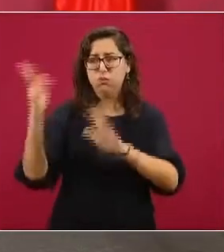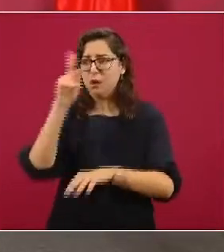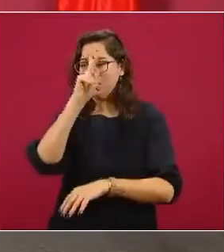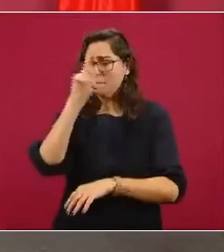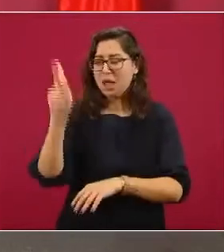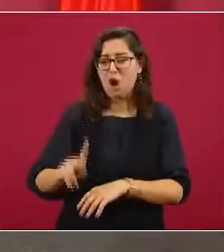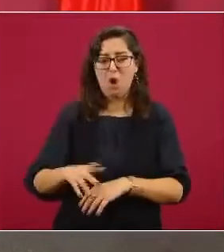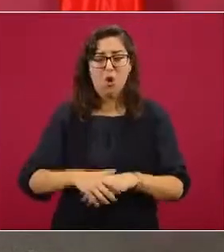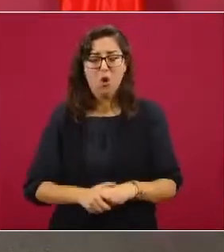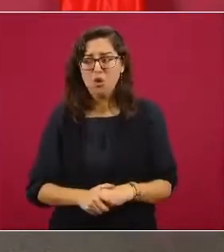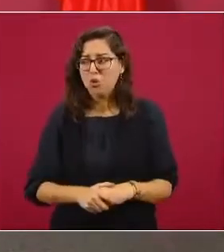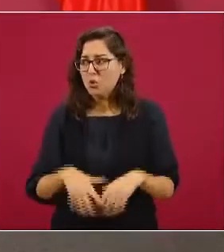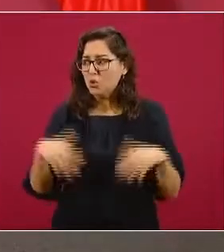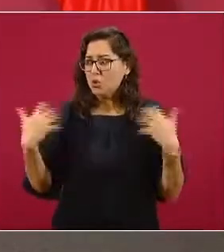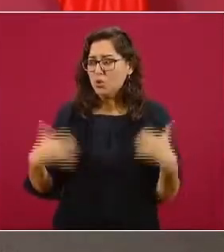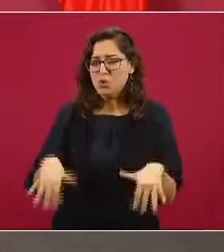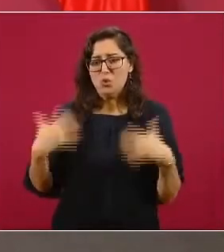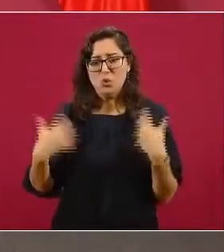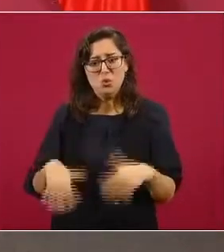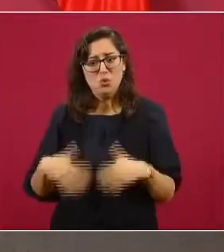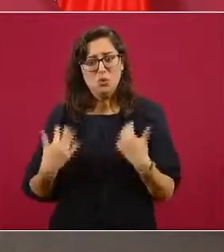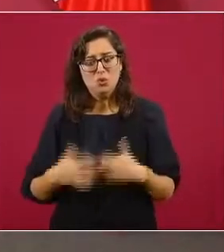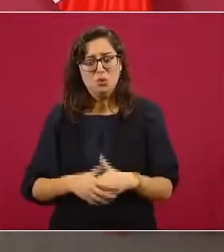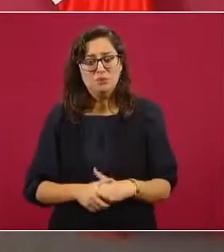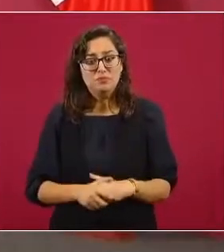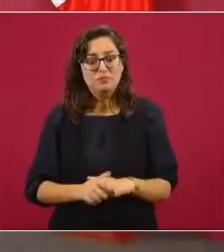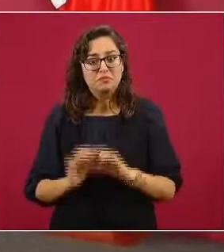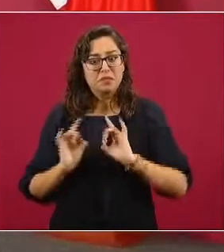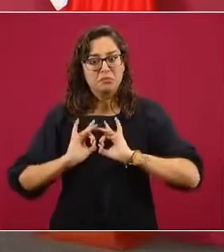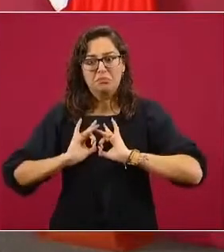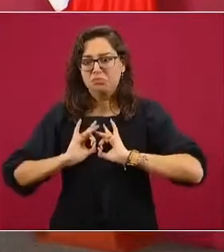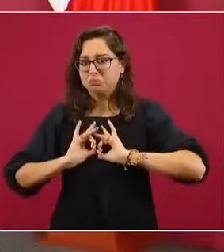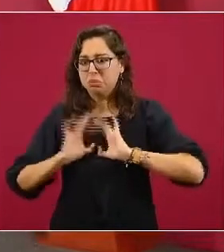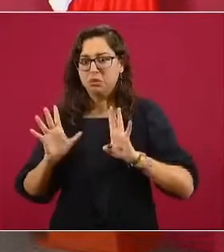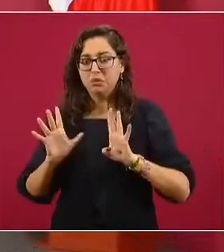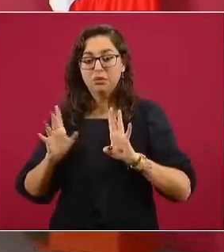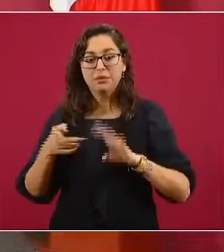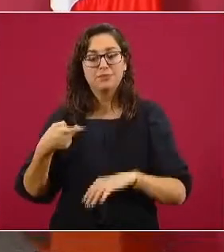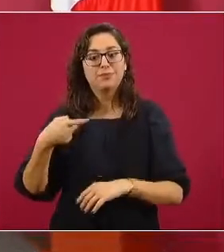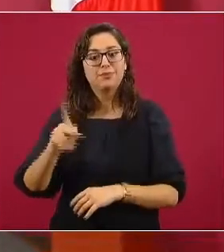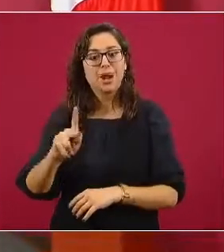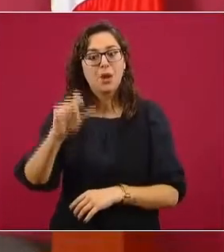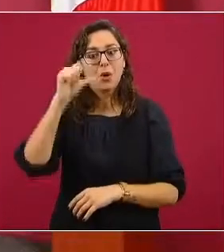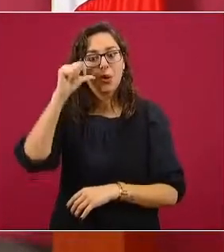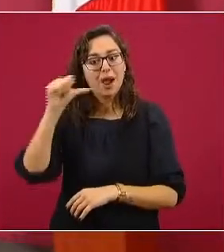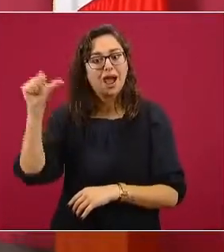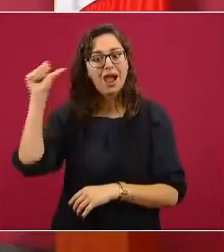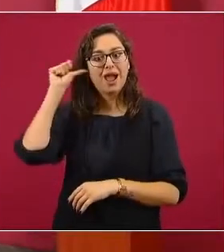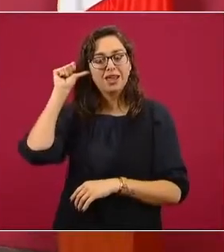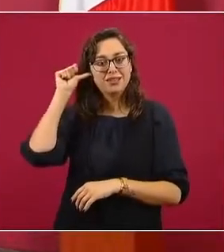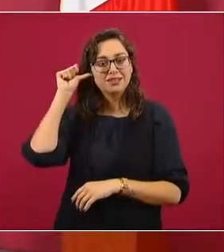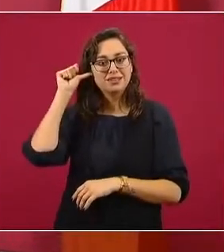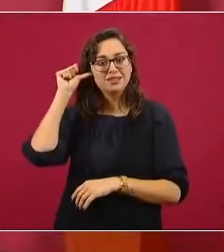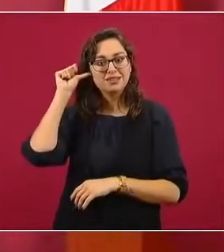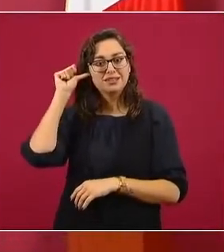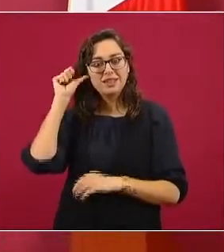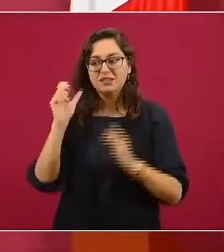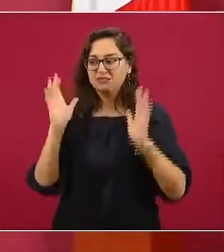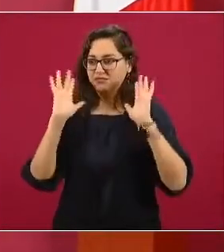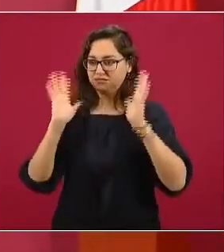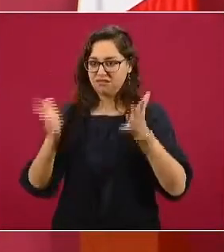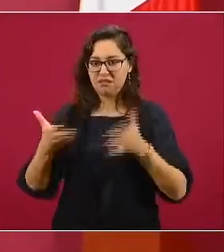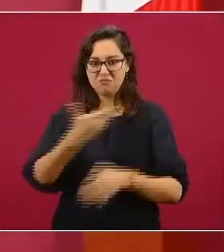celebro que ayer ya el presidente Arce